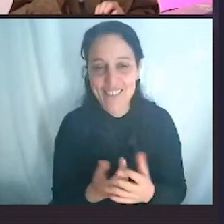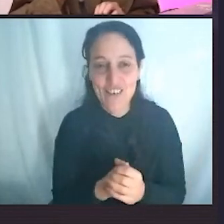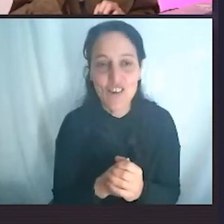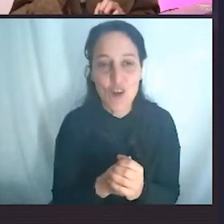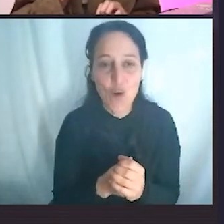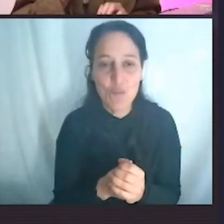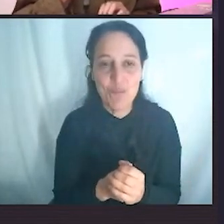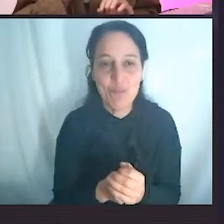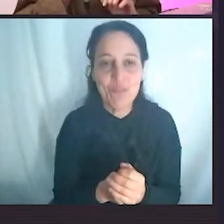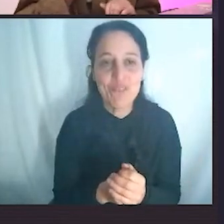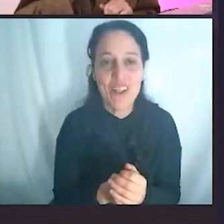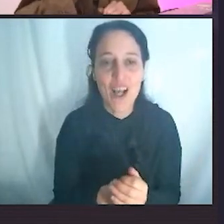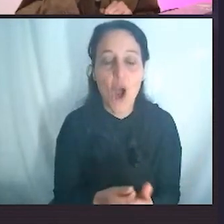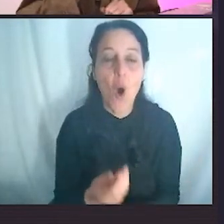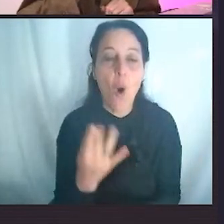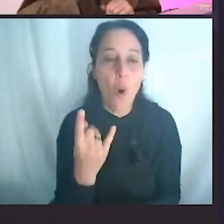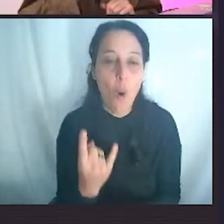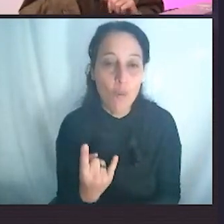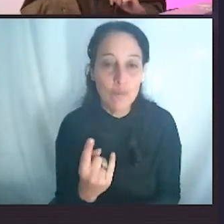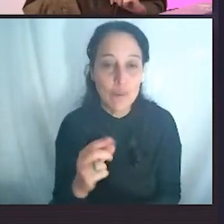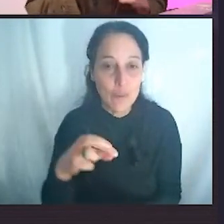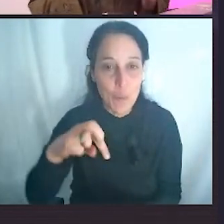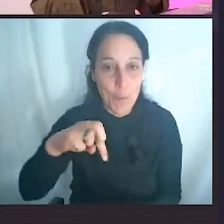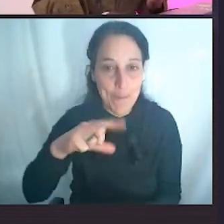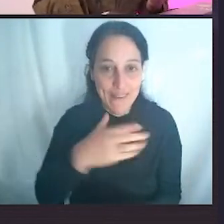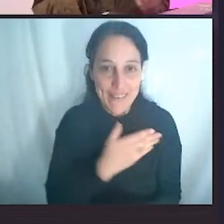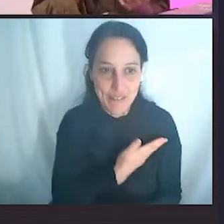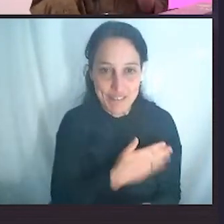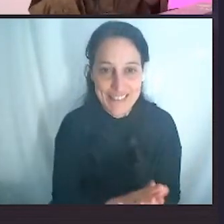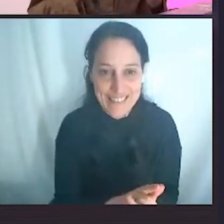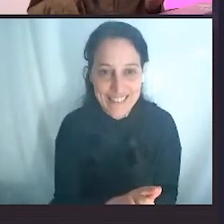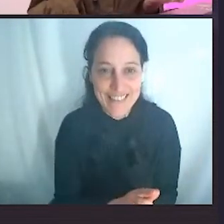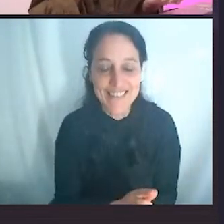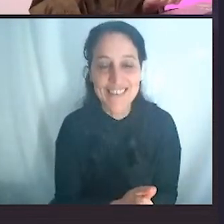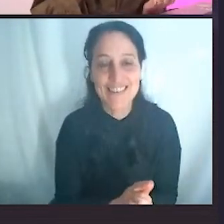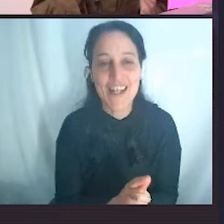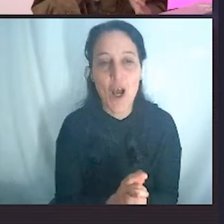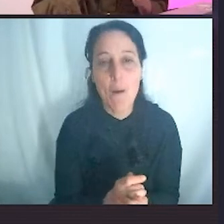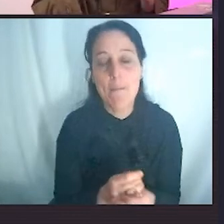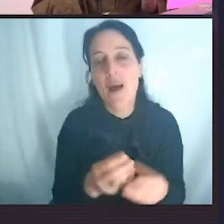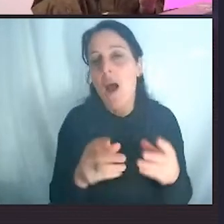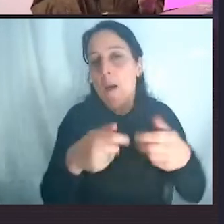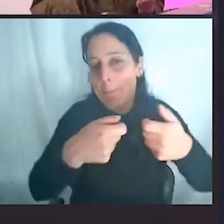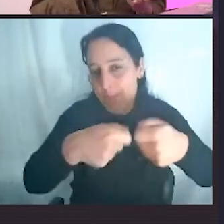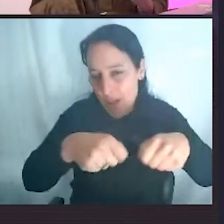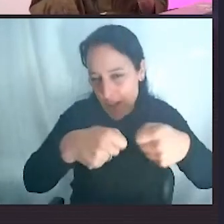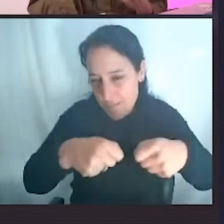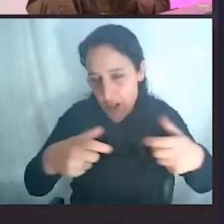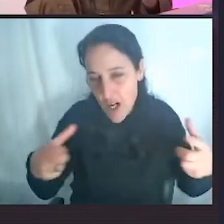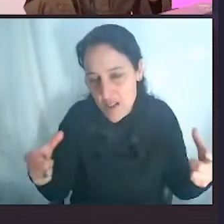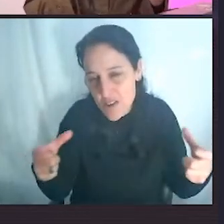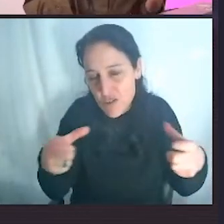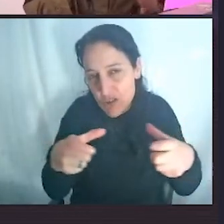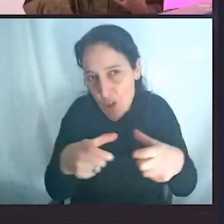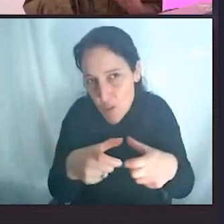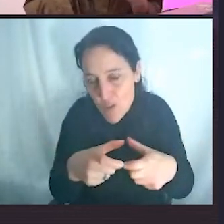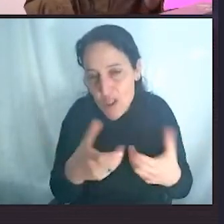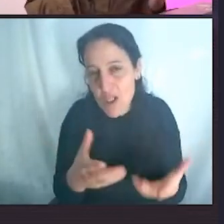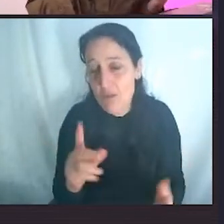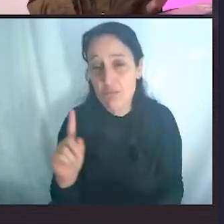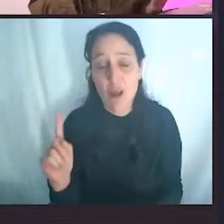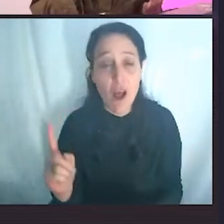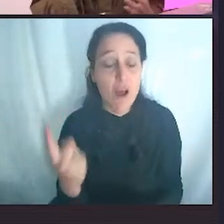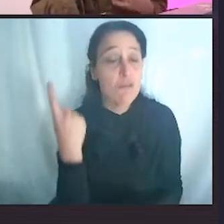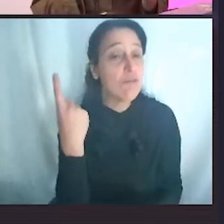autónoma y descentralizada. De desplastificación porque es lo que hacemos y autónoma porque se va a manejar con una